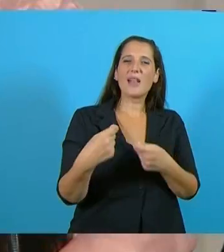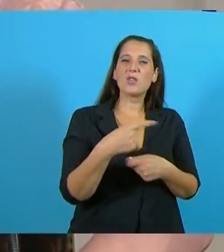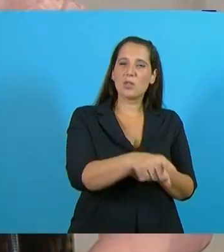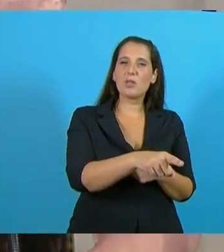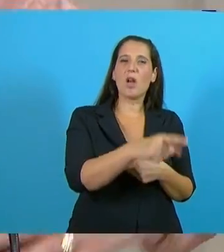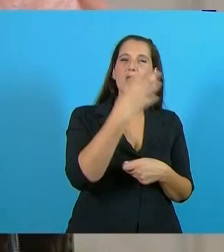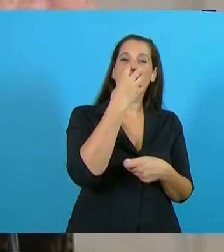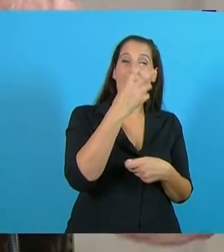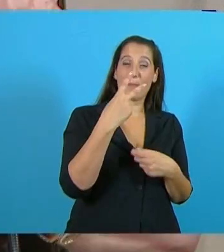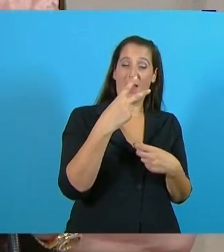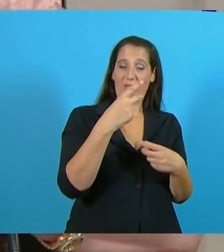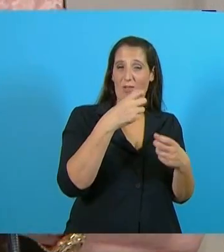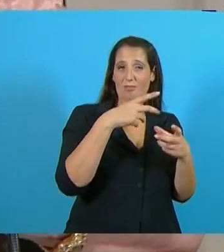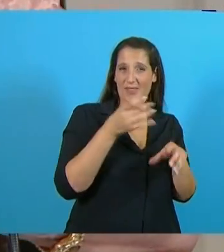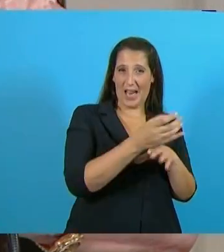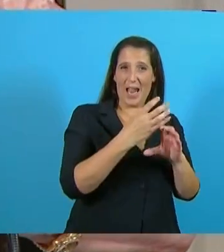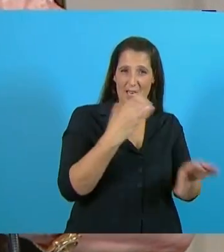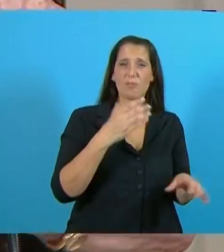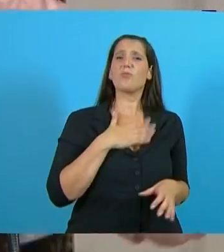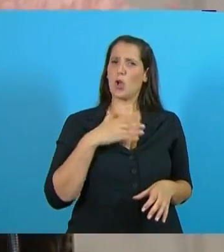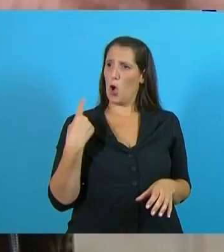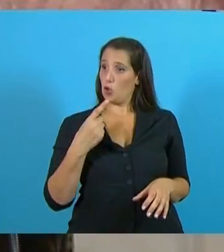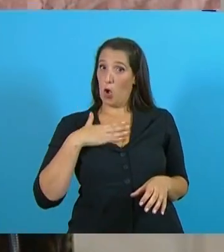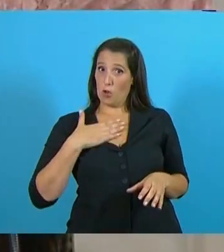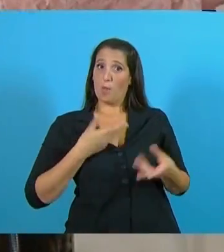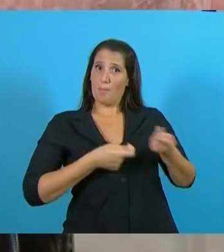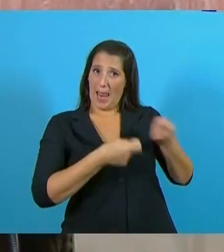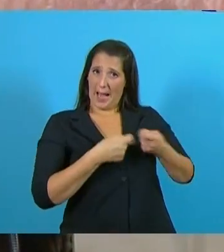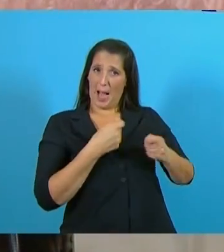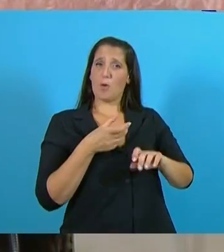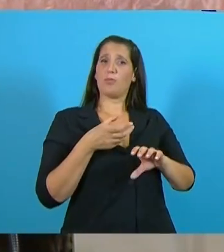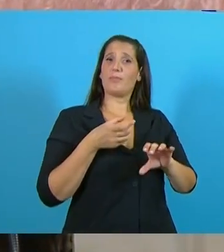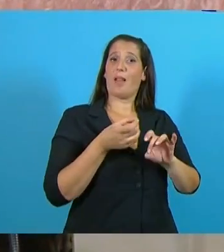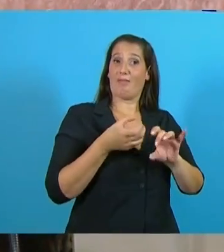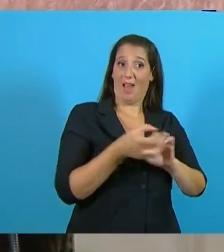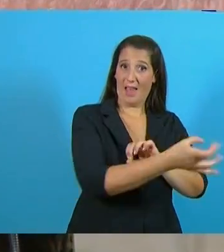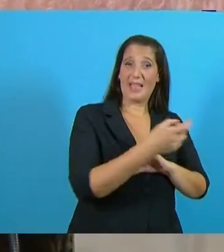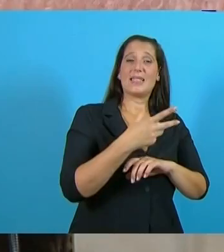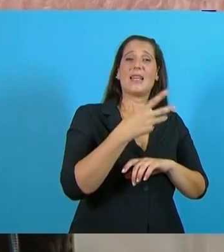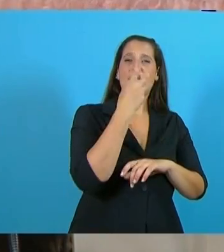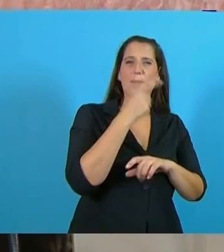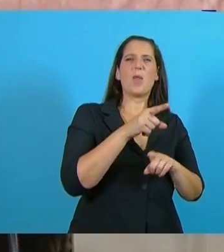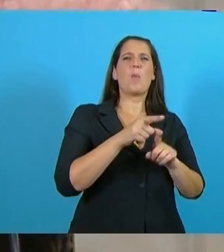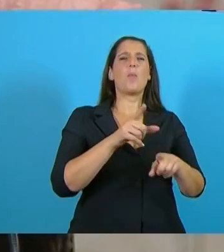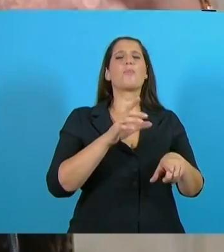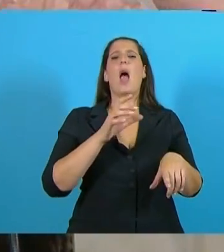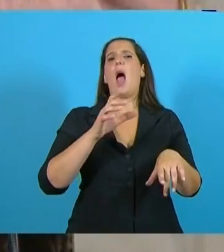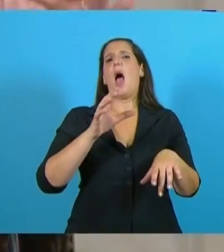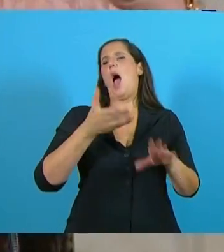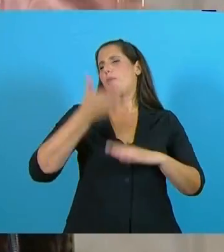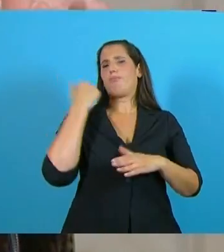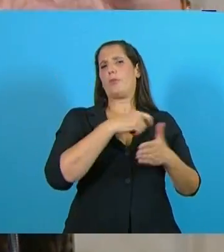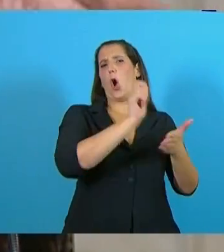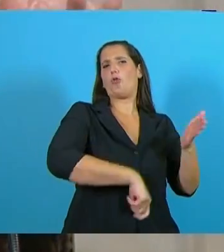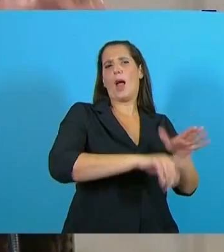o sea, nosotros no hicimos cargo de la administración de la línea de Sarmiento, le fue rescindido el contrato a los antiguos concesionarios y